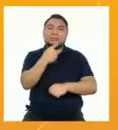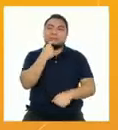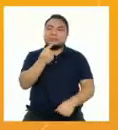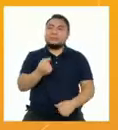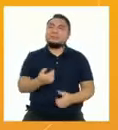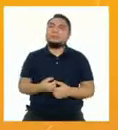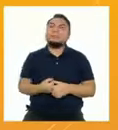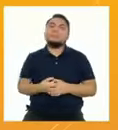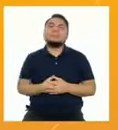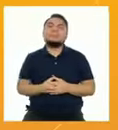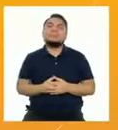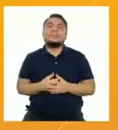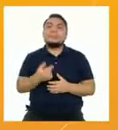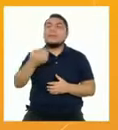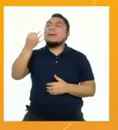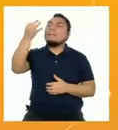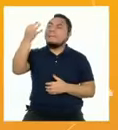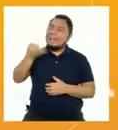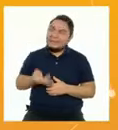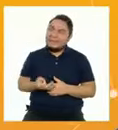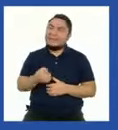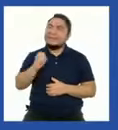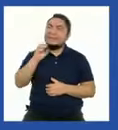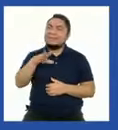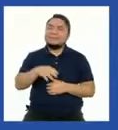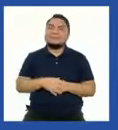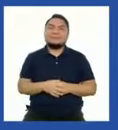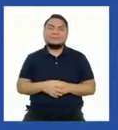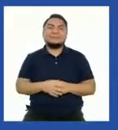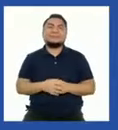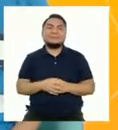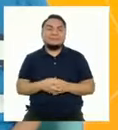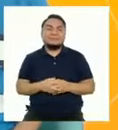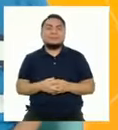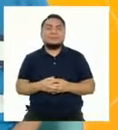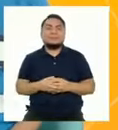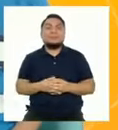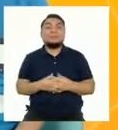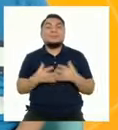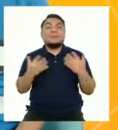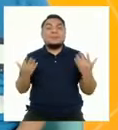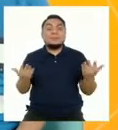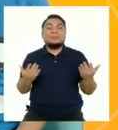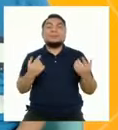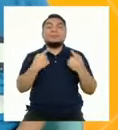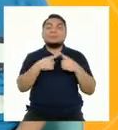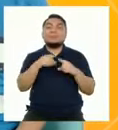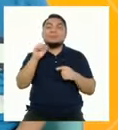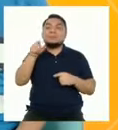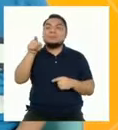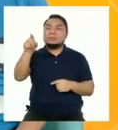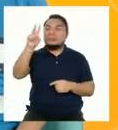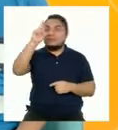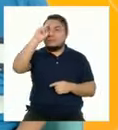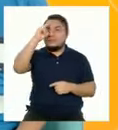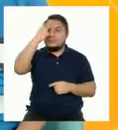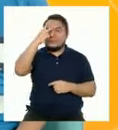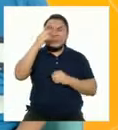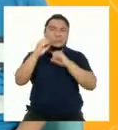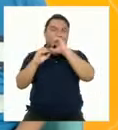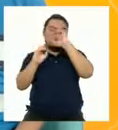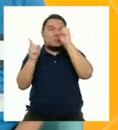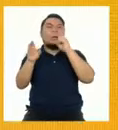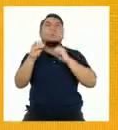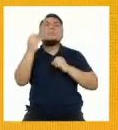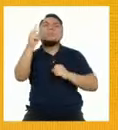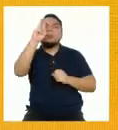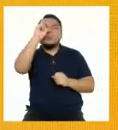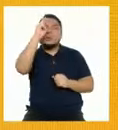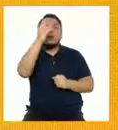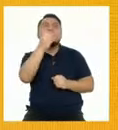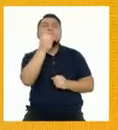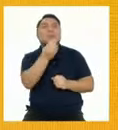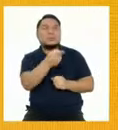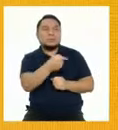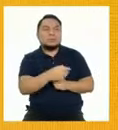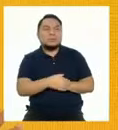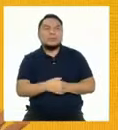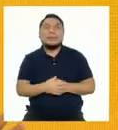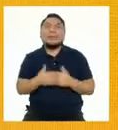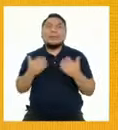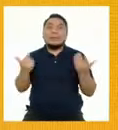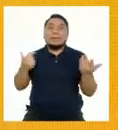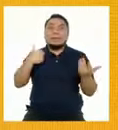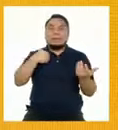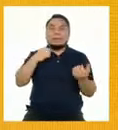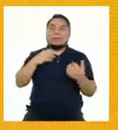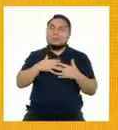es... ¡Verdad! Pero está confundido. ¿Por qué respondió eso? Aunque